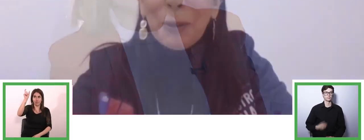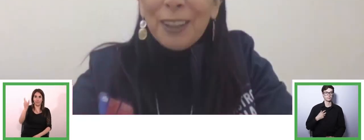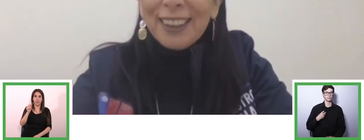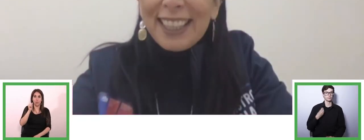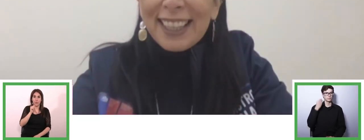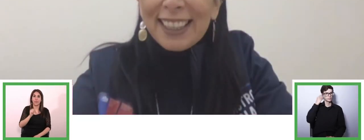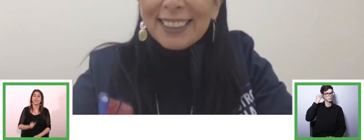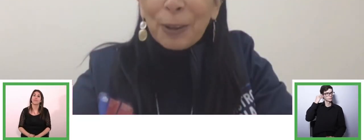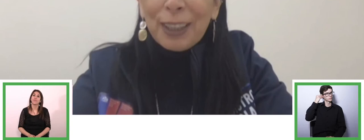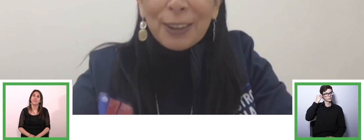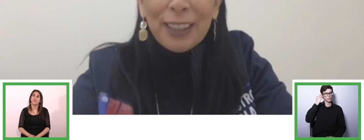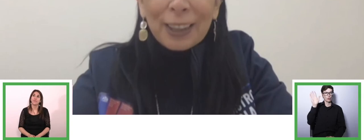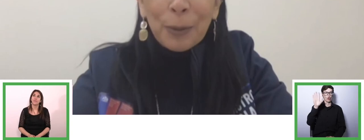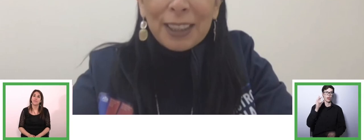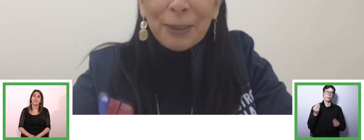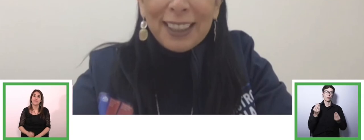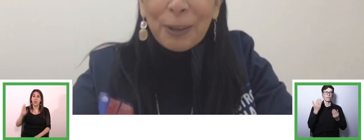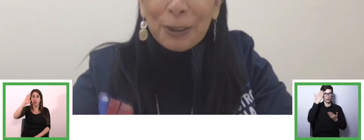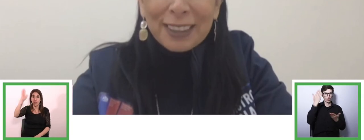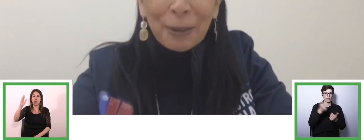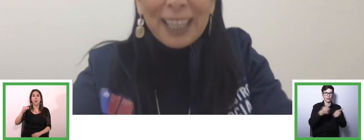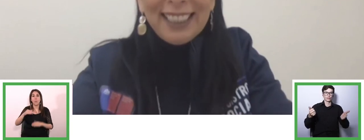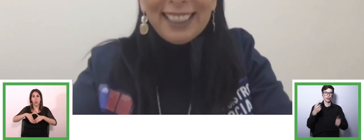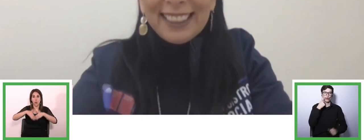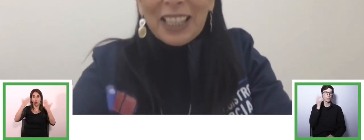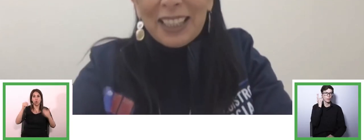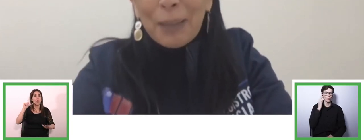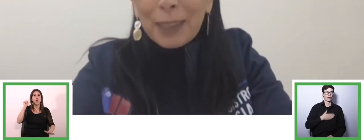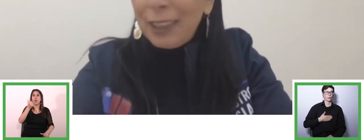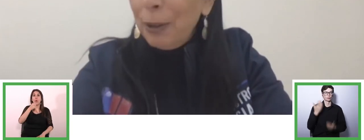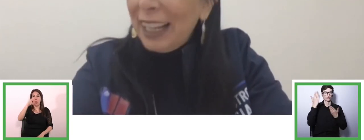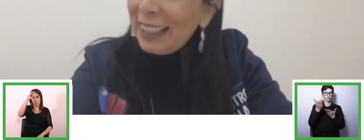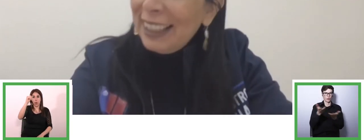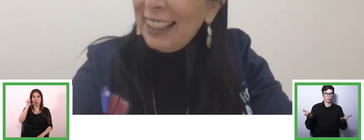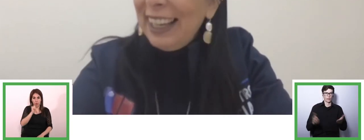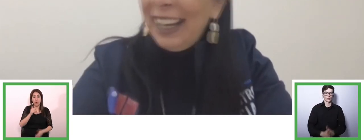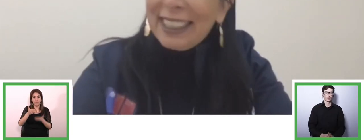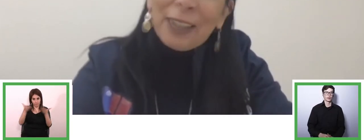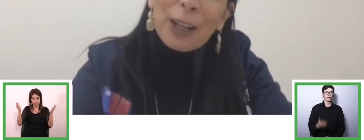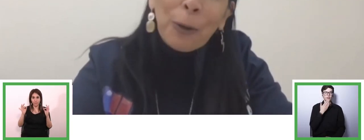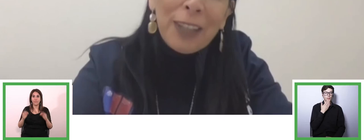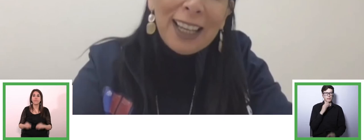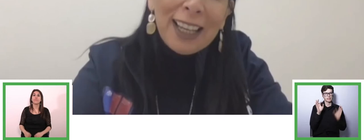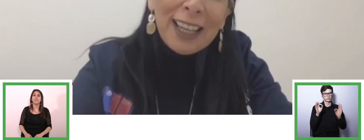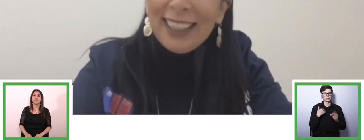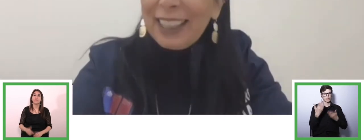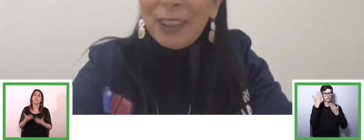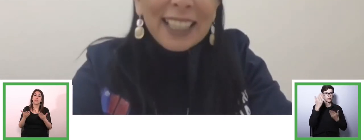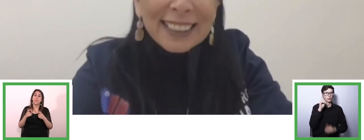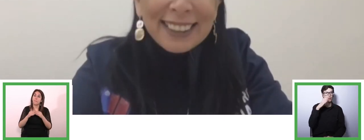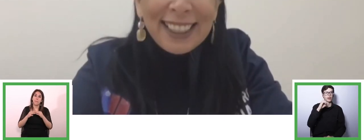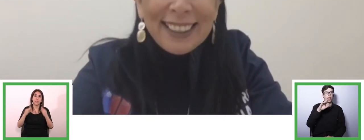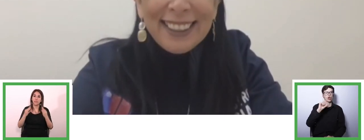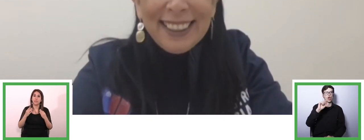buenos días a todos a todas ¿cómo están ustedes? gusto saludarles en particular a Carola Rubia y a